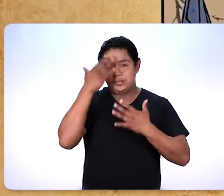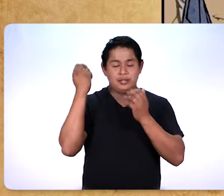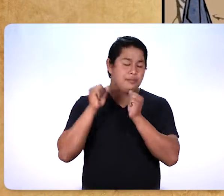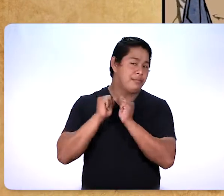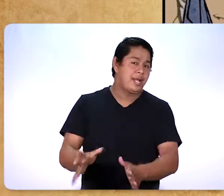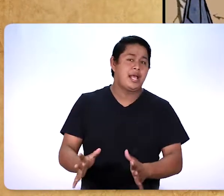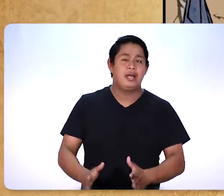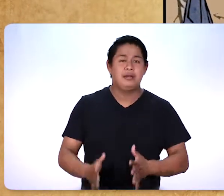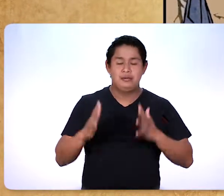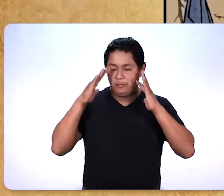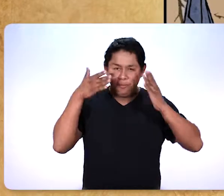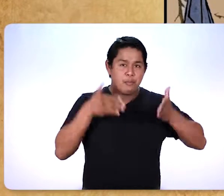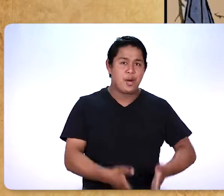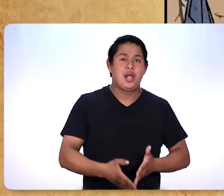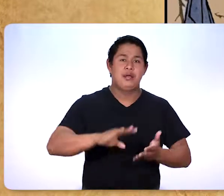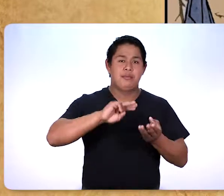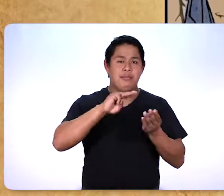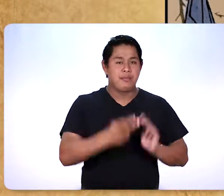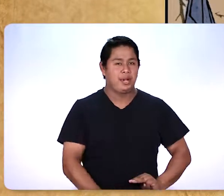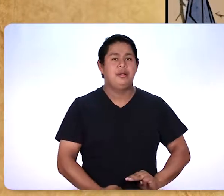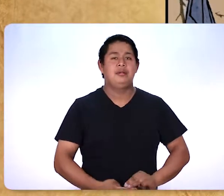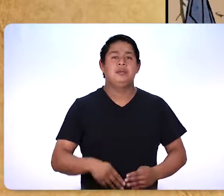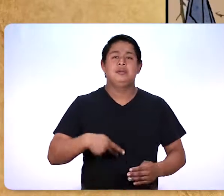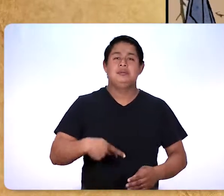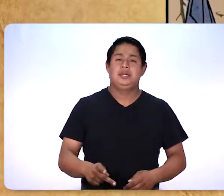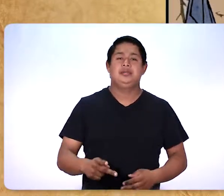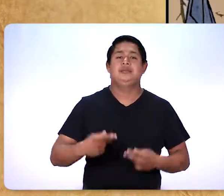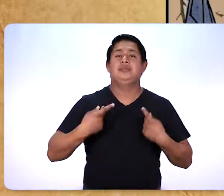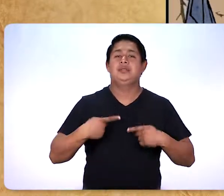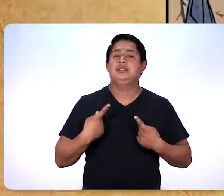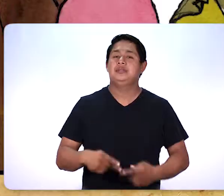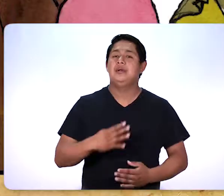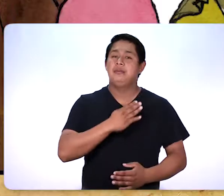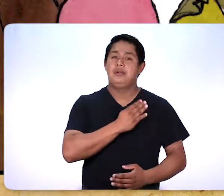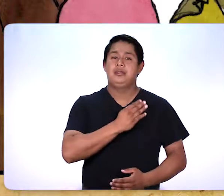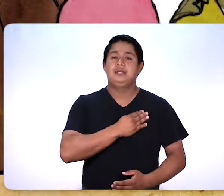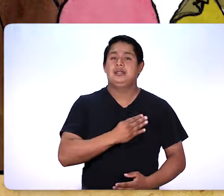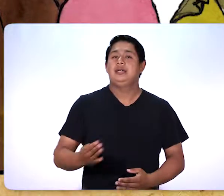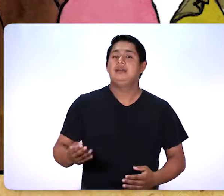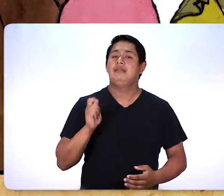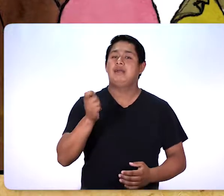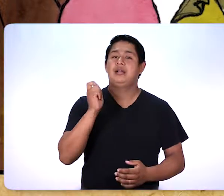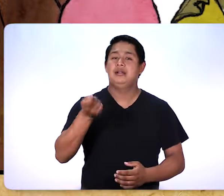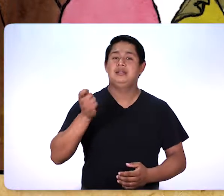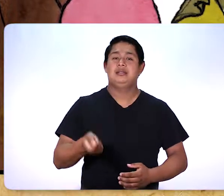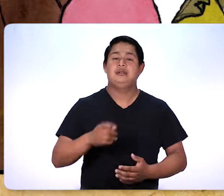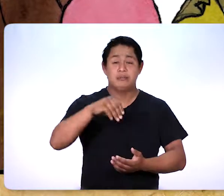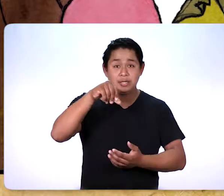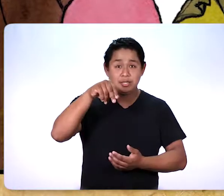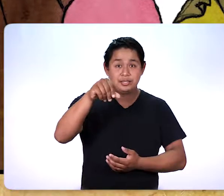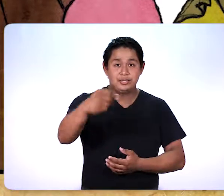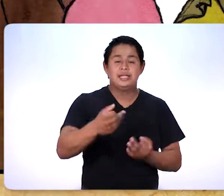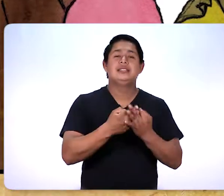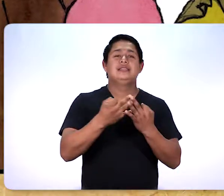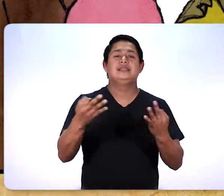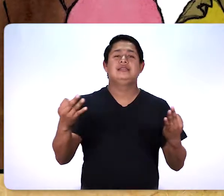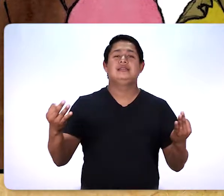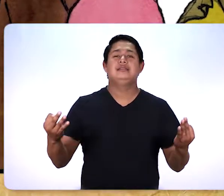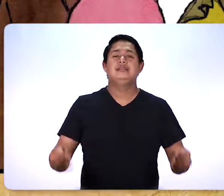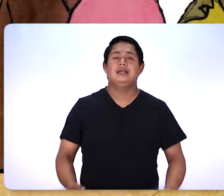ahoga el mensaje y no lo deja dar fruto en ellos. Pero la semilla sembrada en buena tierra